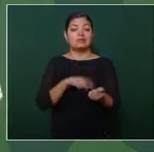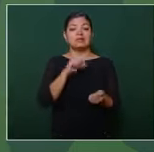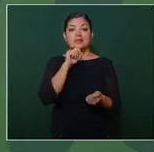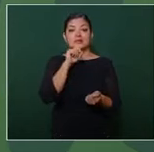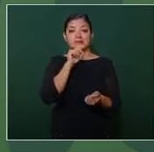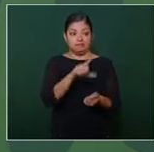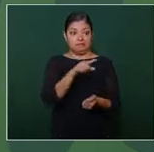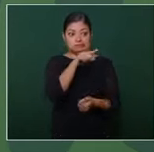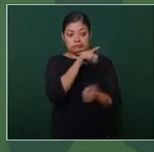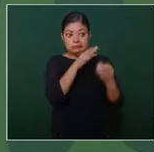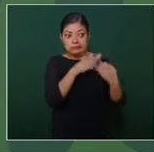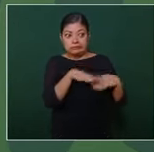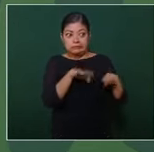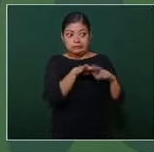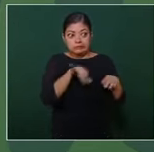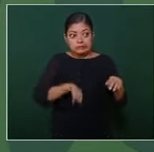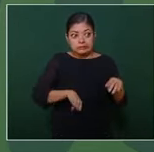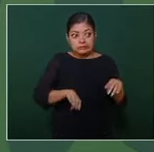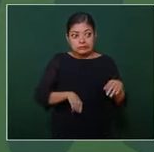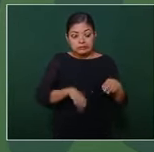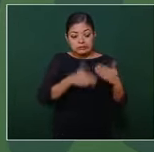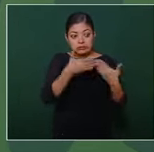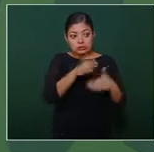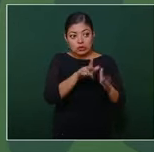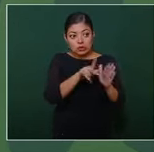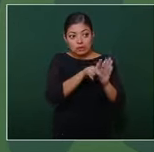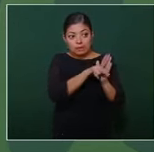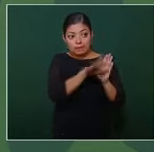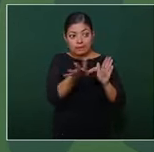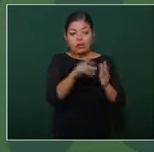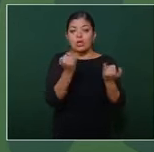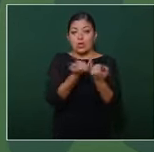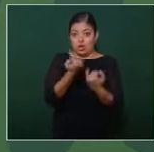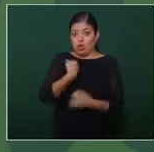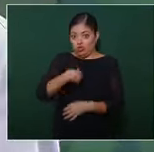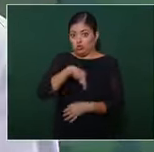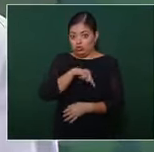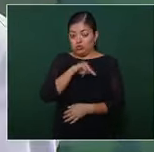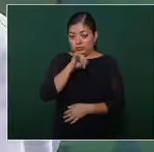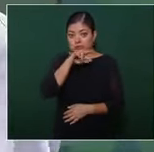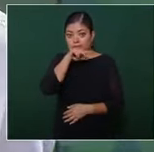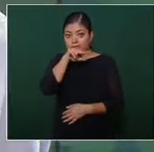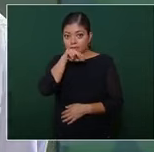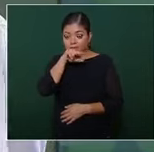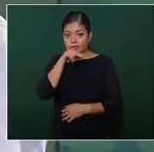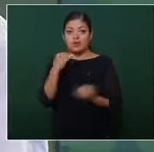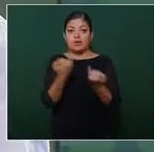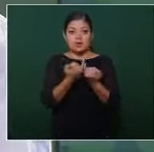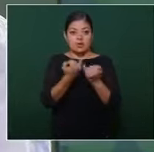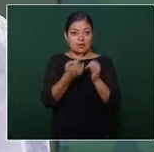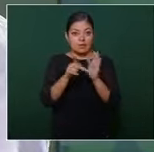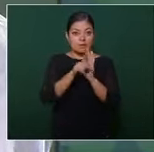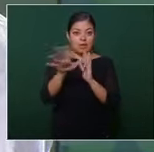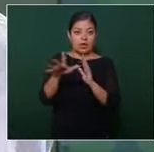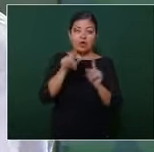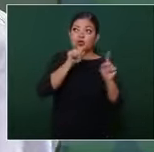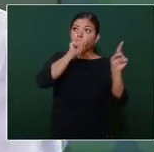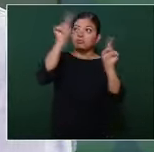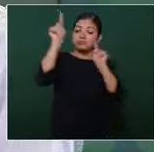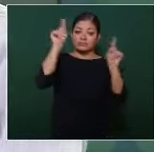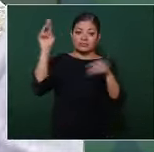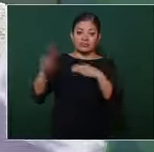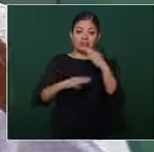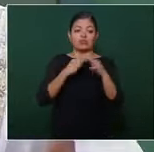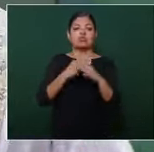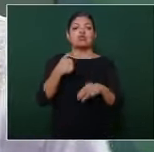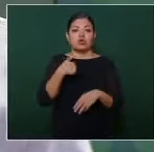a nosotros de los periodistas en México y de los periodistas en el mundo yo